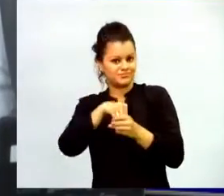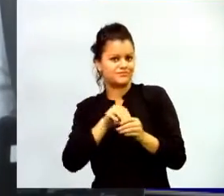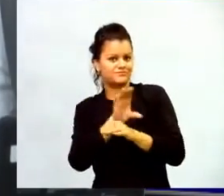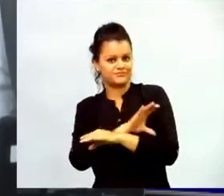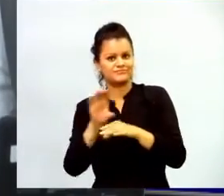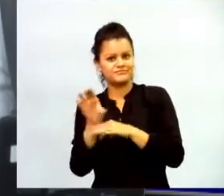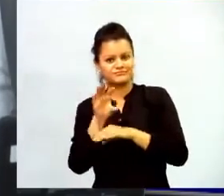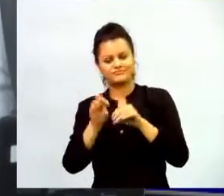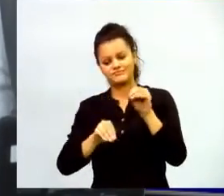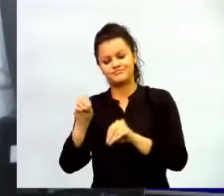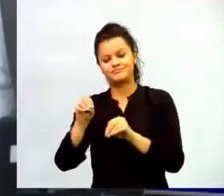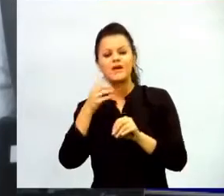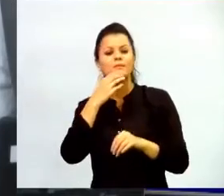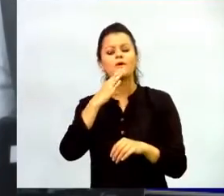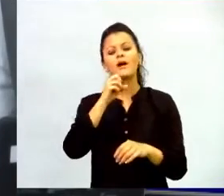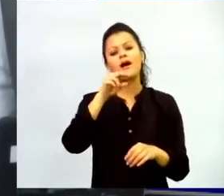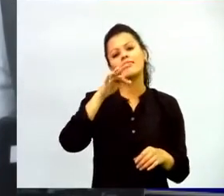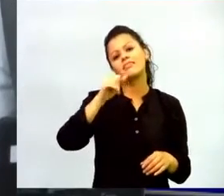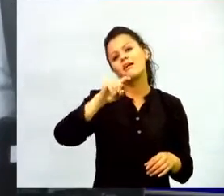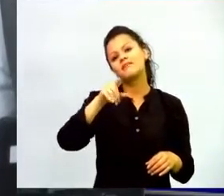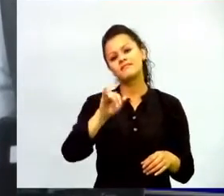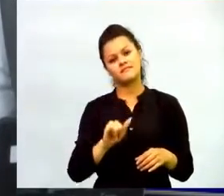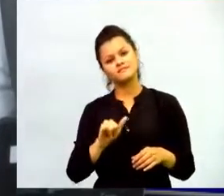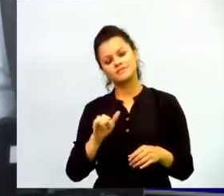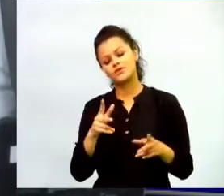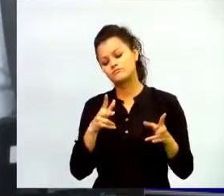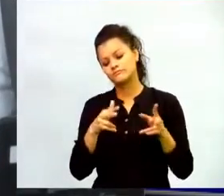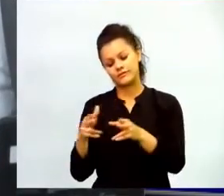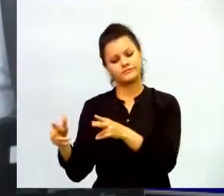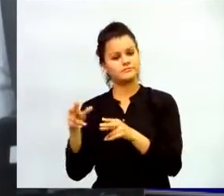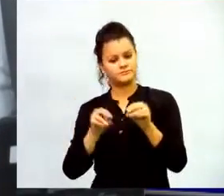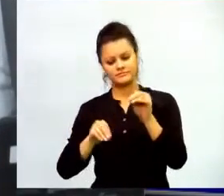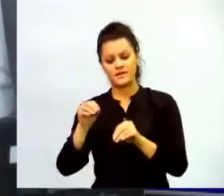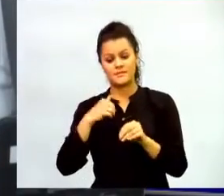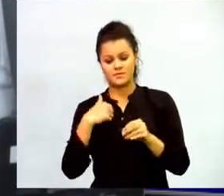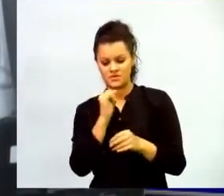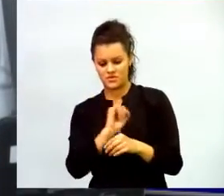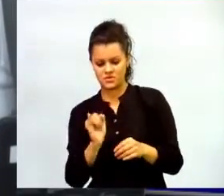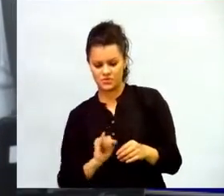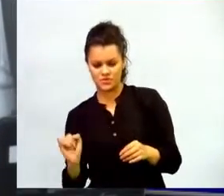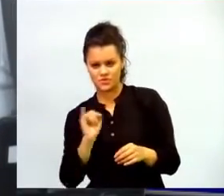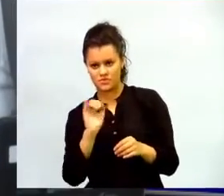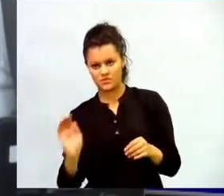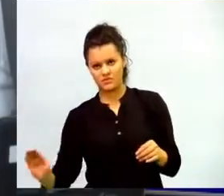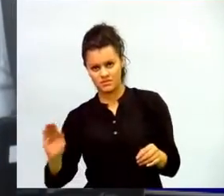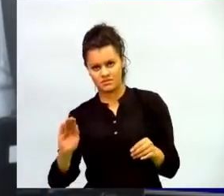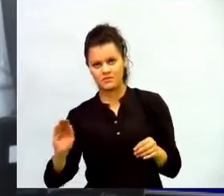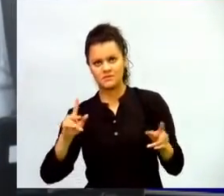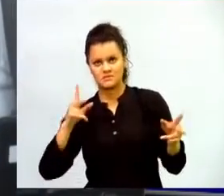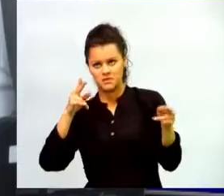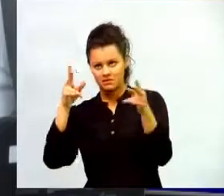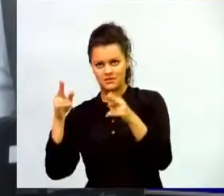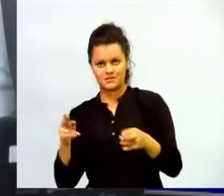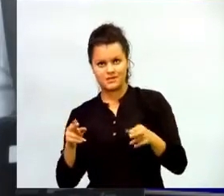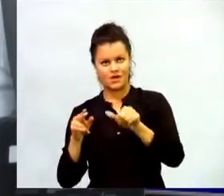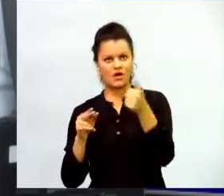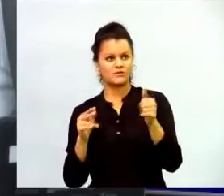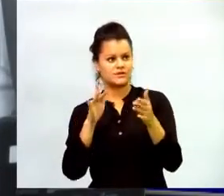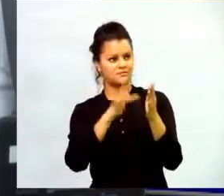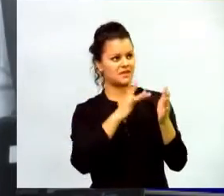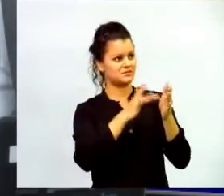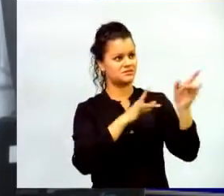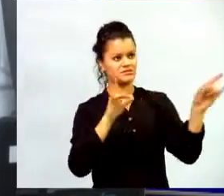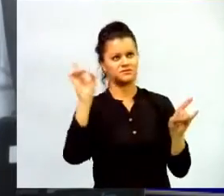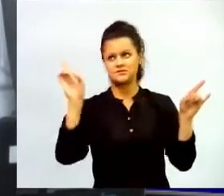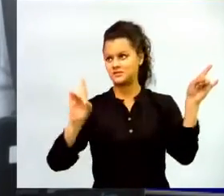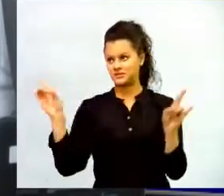también como Camtasia por ejemplo hacer alguna edición de lo que estás dibujando en pantalla a través de otro tipo de aplicación finalmente lo que